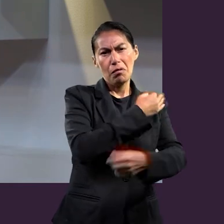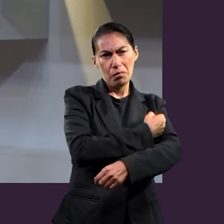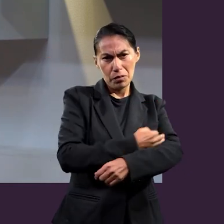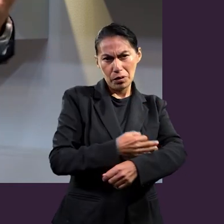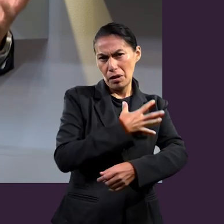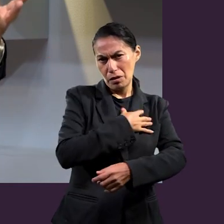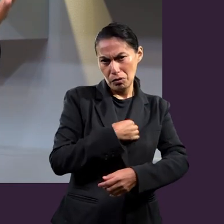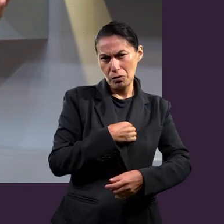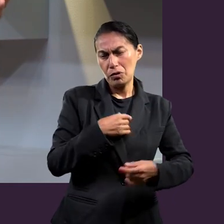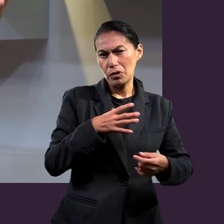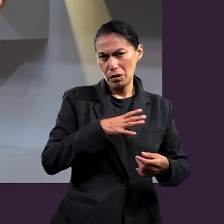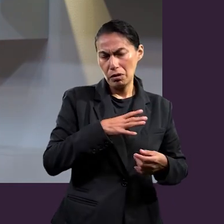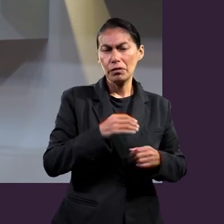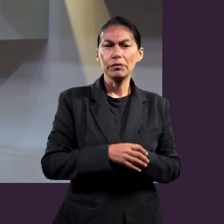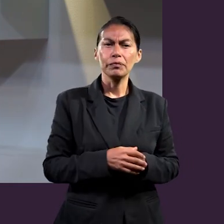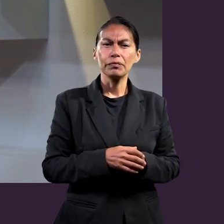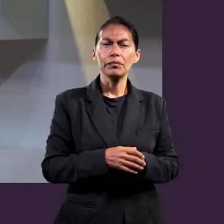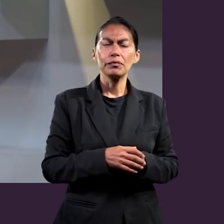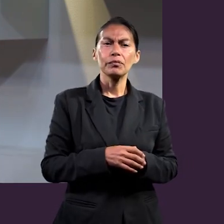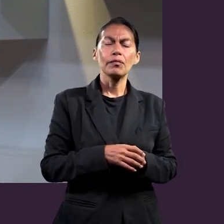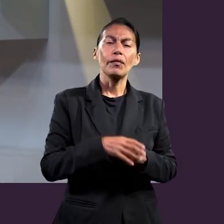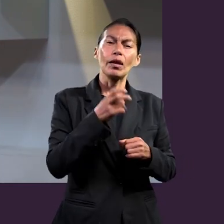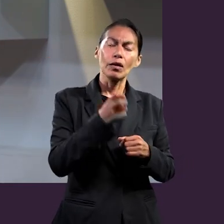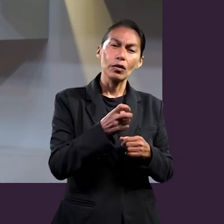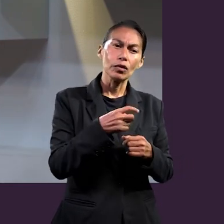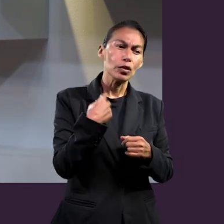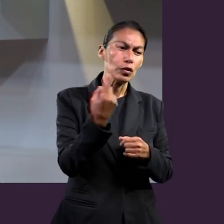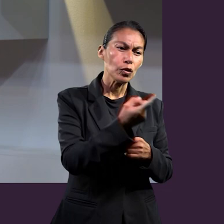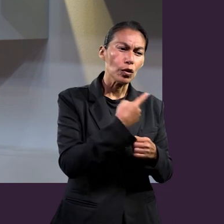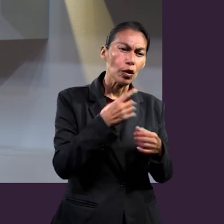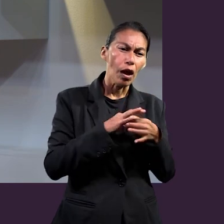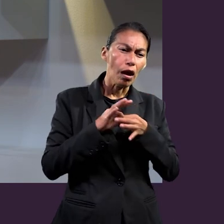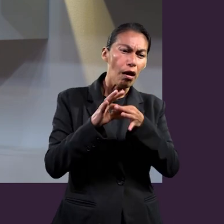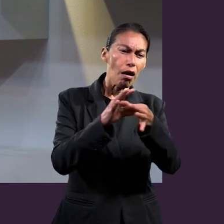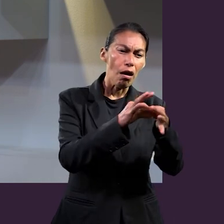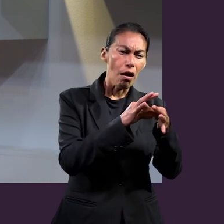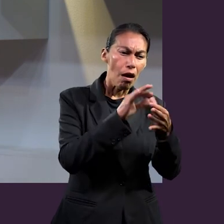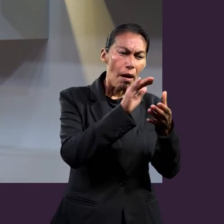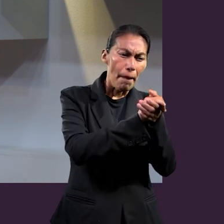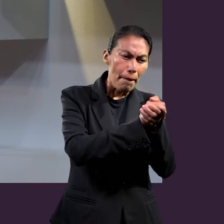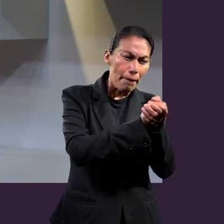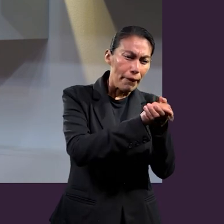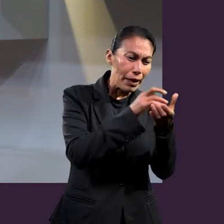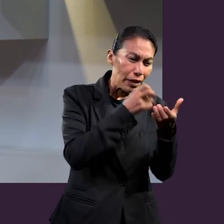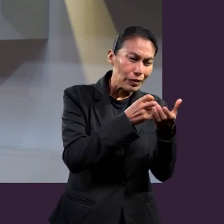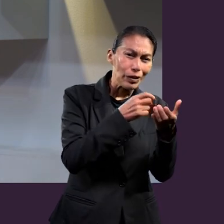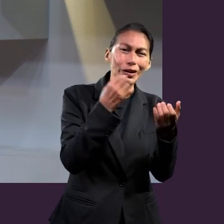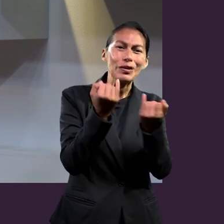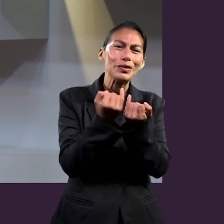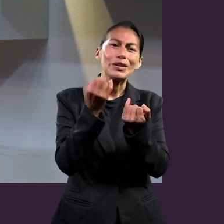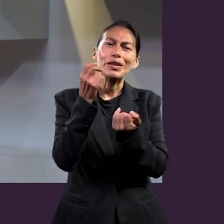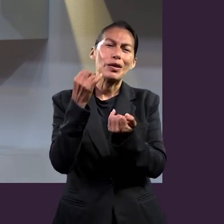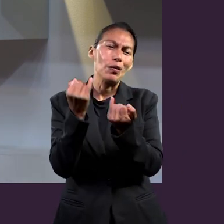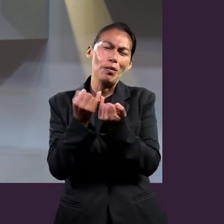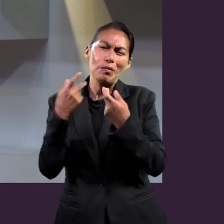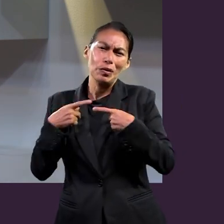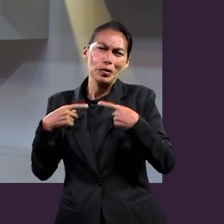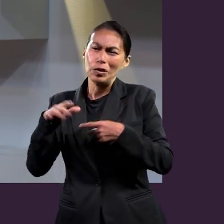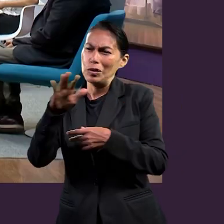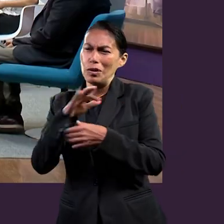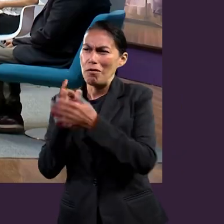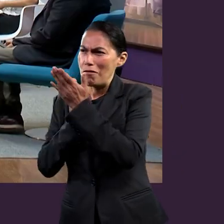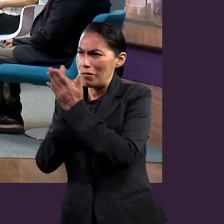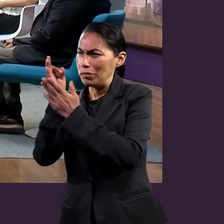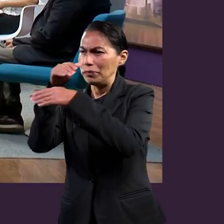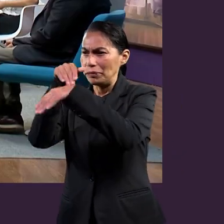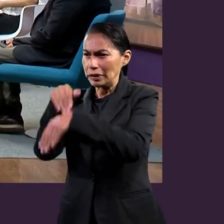alguna manera todos los cristianos podemos ver en el vínculo del matrimonio una referencia a cómo como iglesia nos unimos a Cristo.